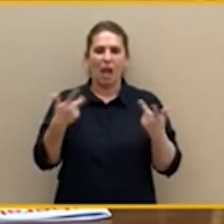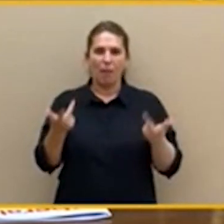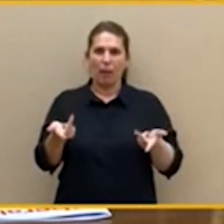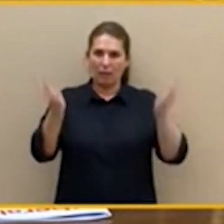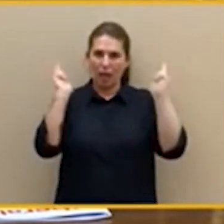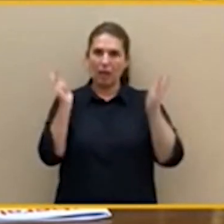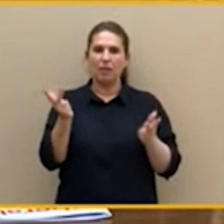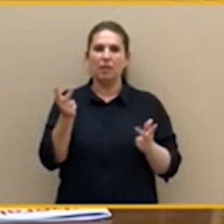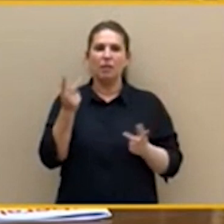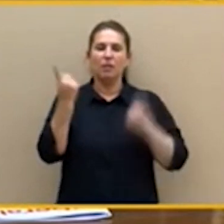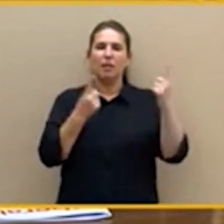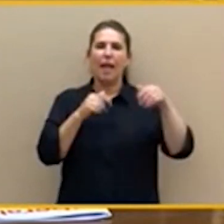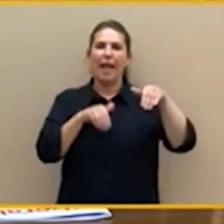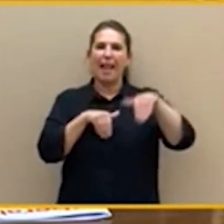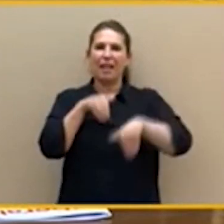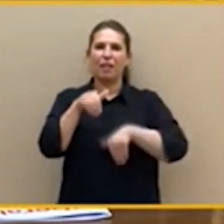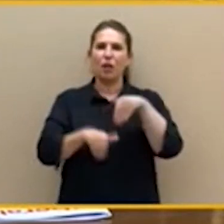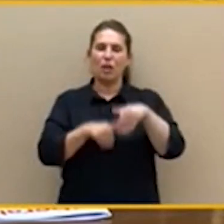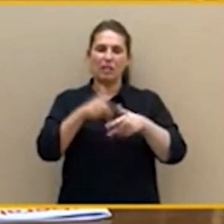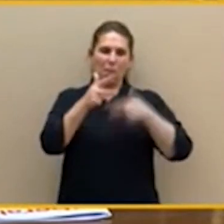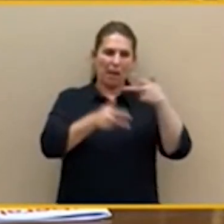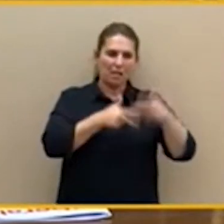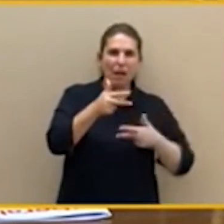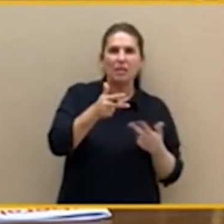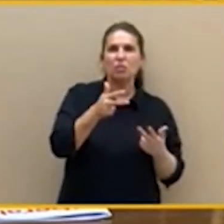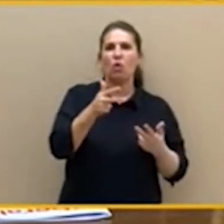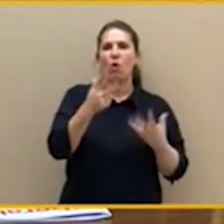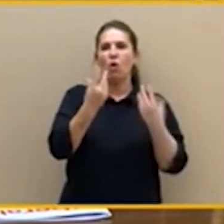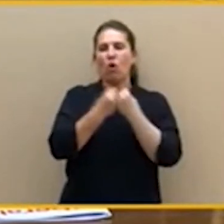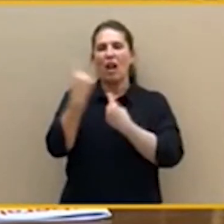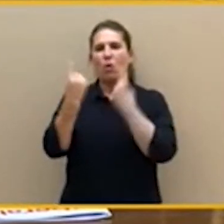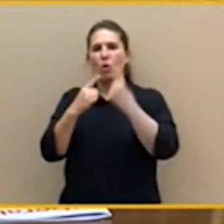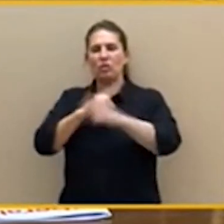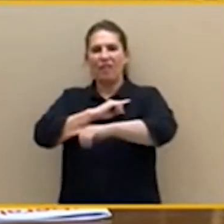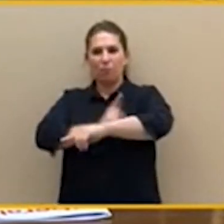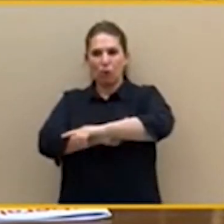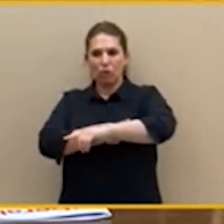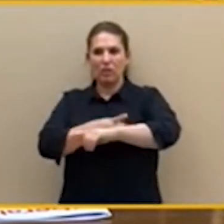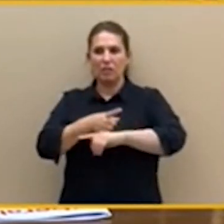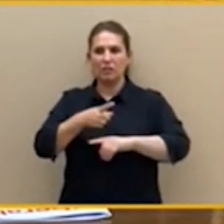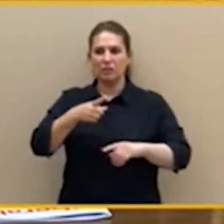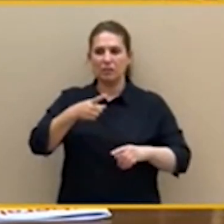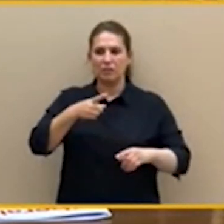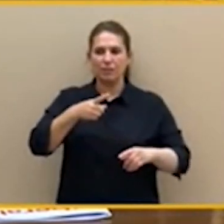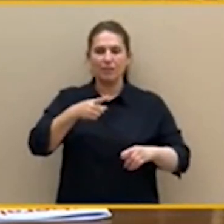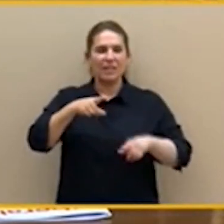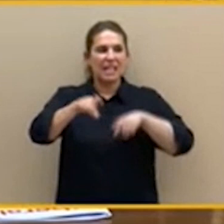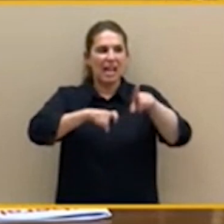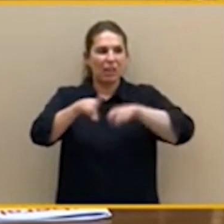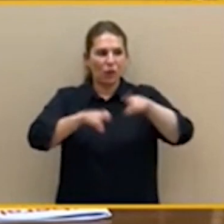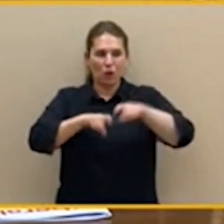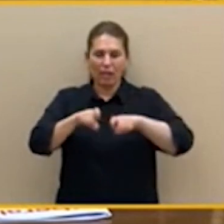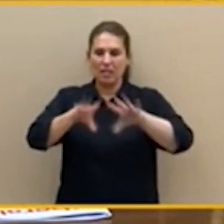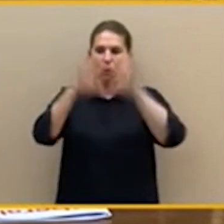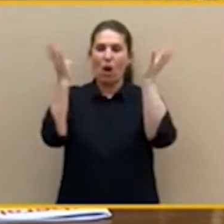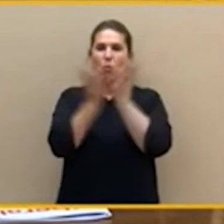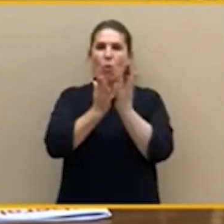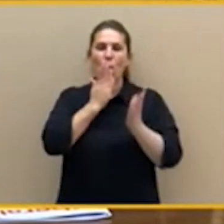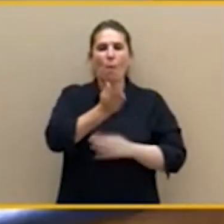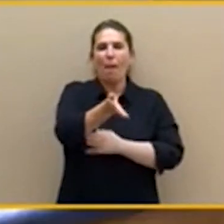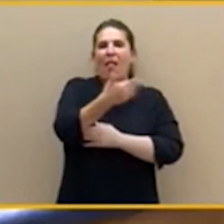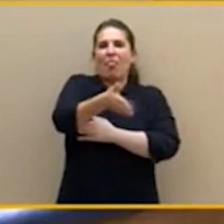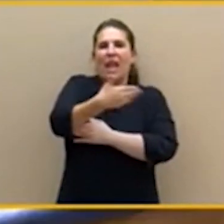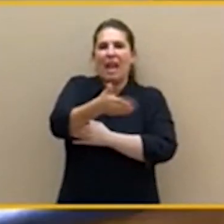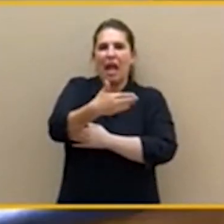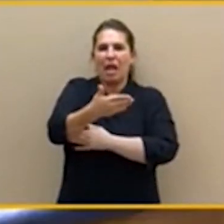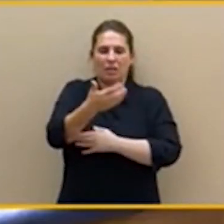deportes que puedan ir por el mundo en vez de con su bandera, que es la española, aunque no les guste, con la bandera del País Vasco.